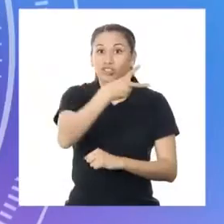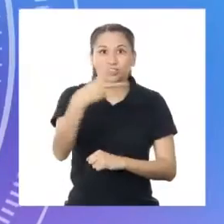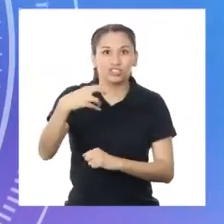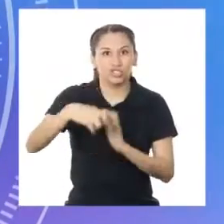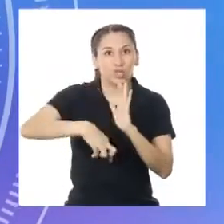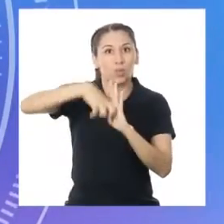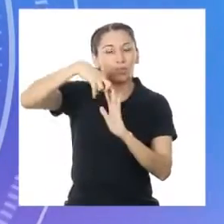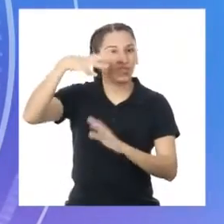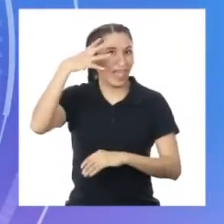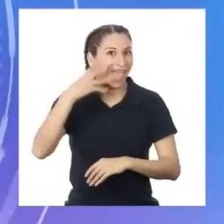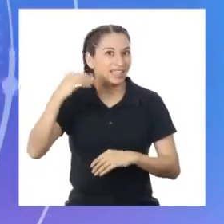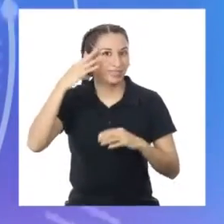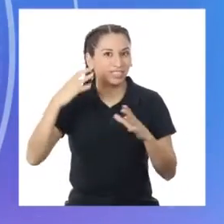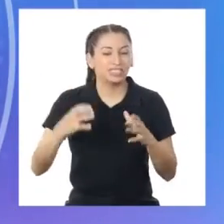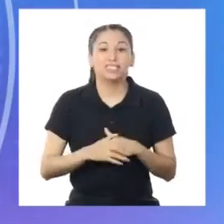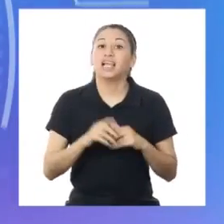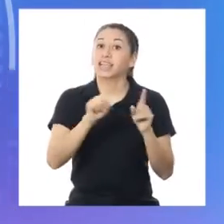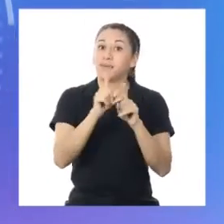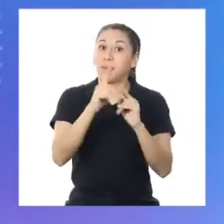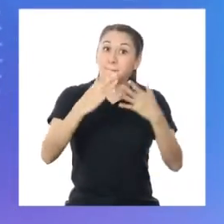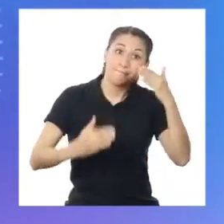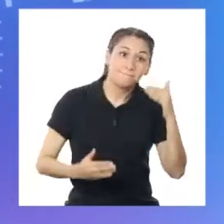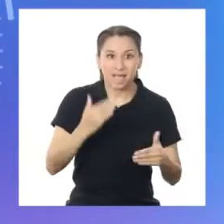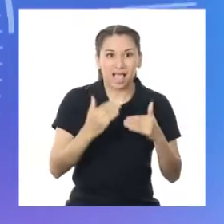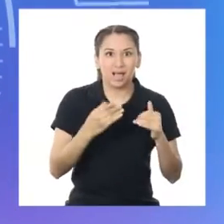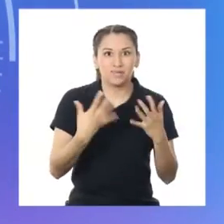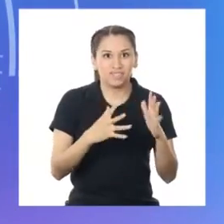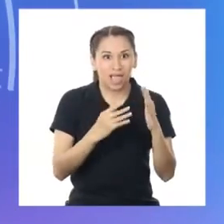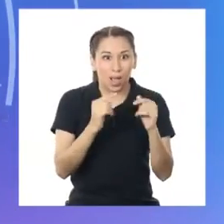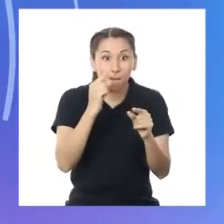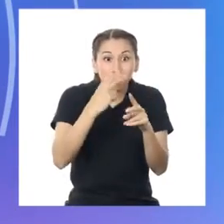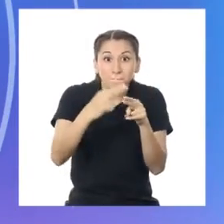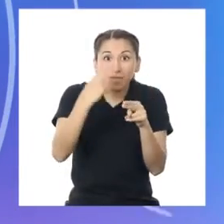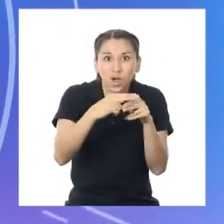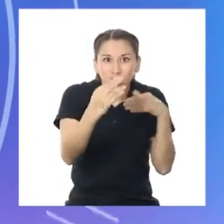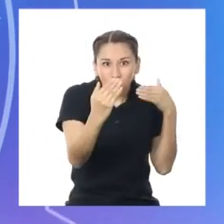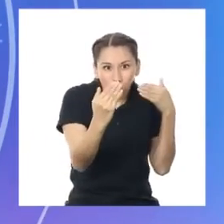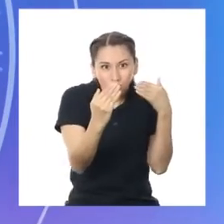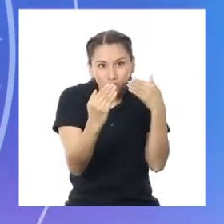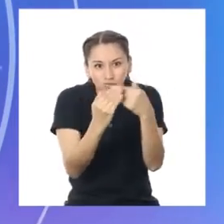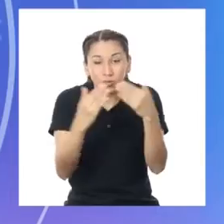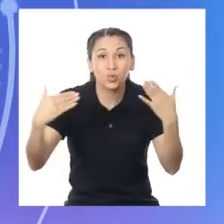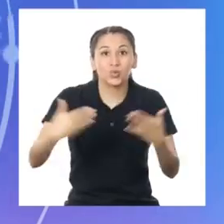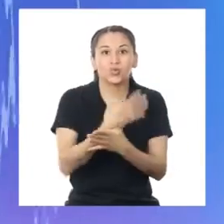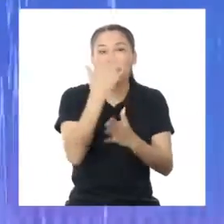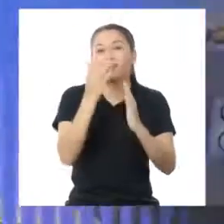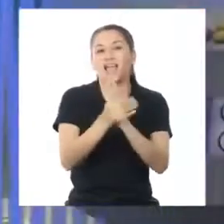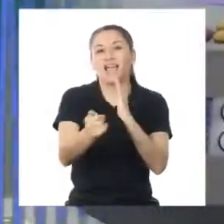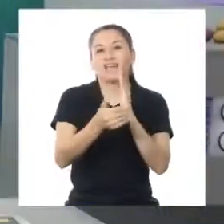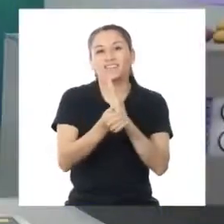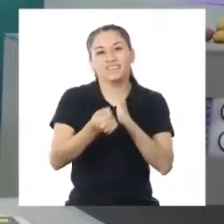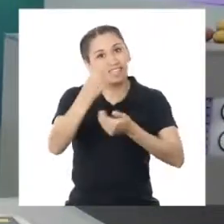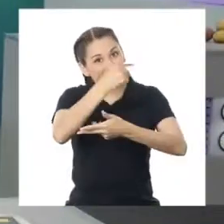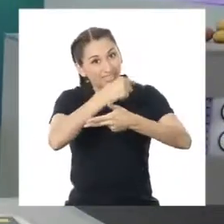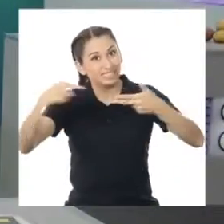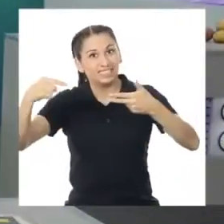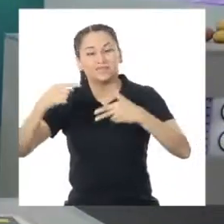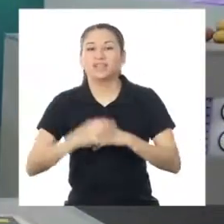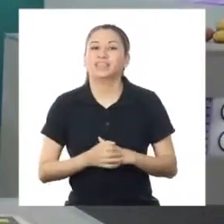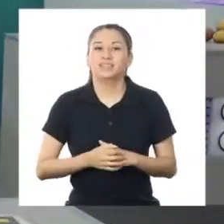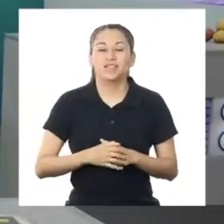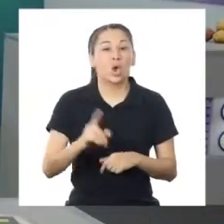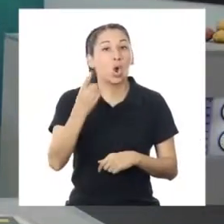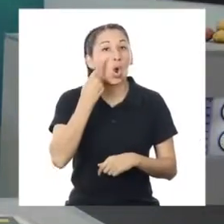200 puntos de experiencia. Y Macabot se encuentra más cerca de obtener la nueva habilidad de la